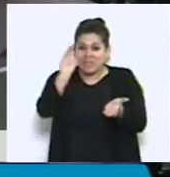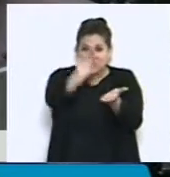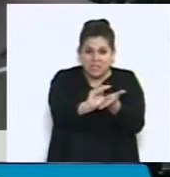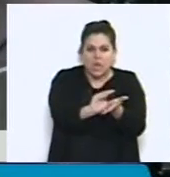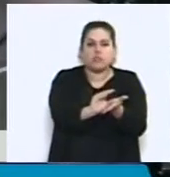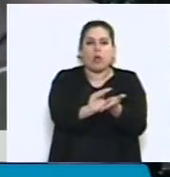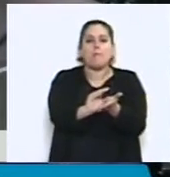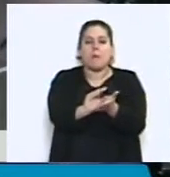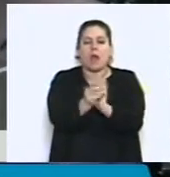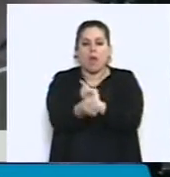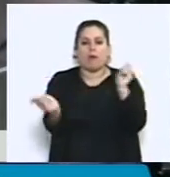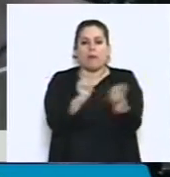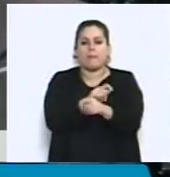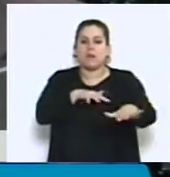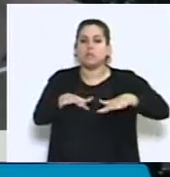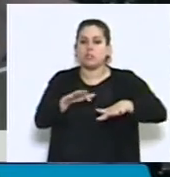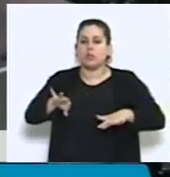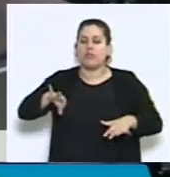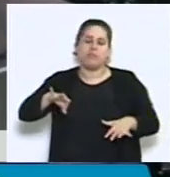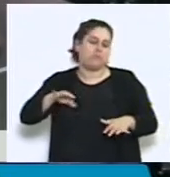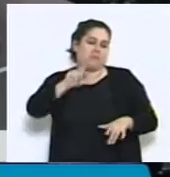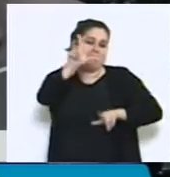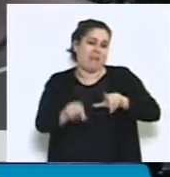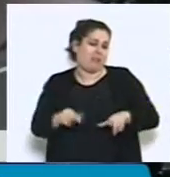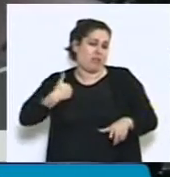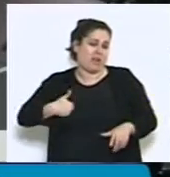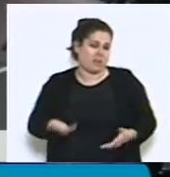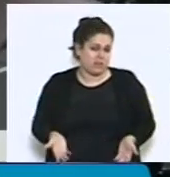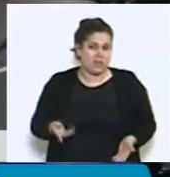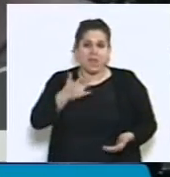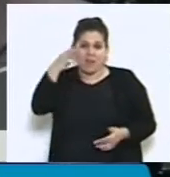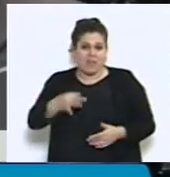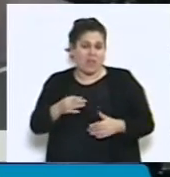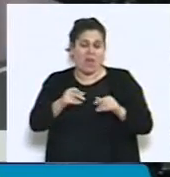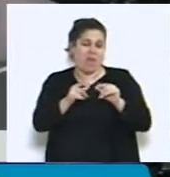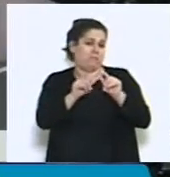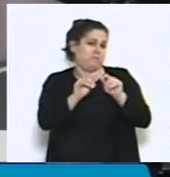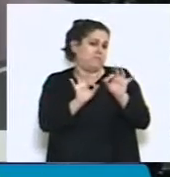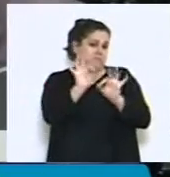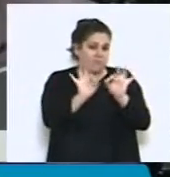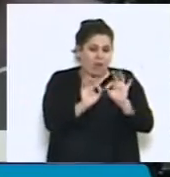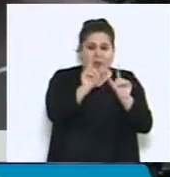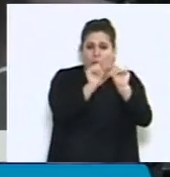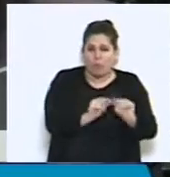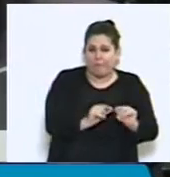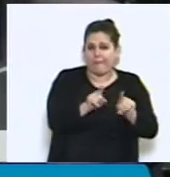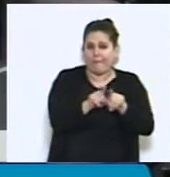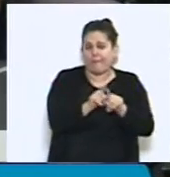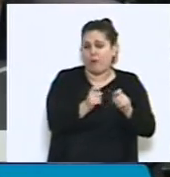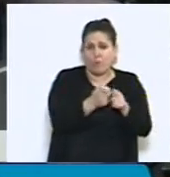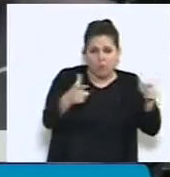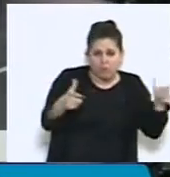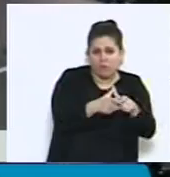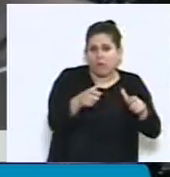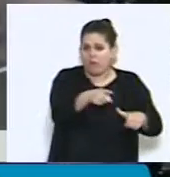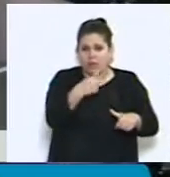a cambiar. La situación de la historia argentina y los números no nos dejan mentir, las evaluaciones objetivas en cuanto a salud,